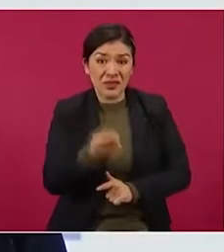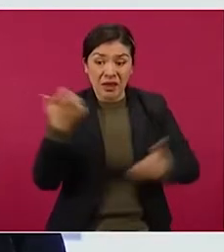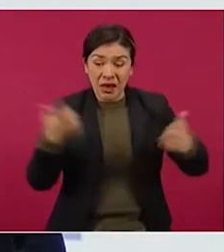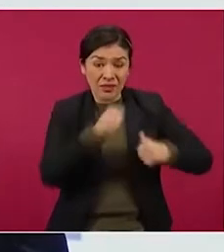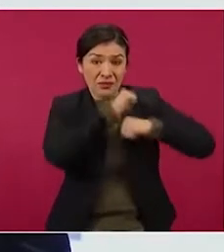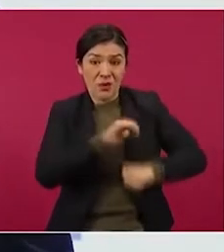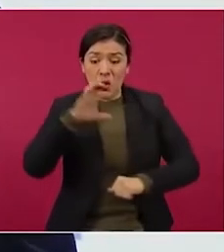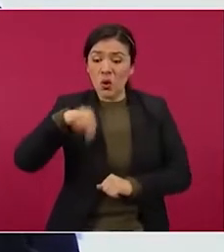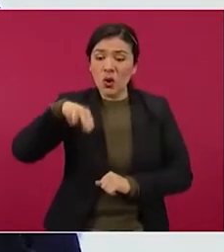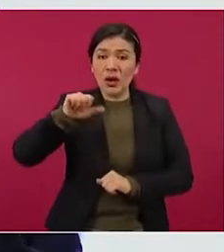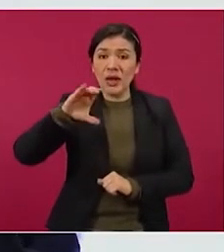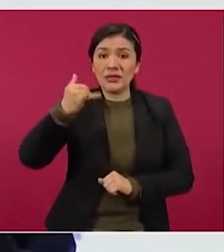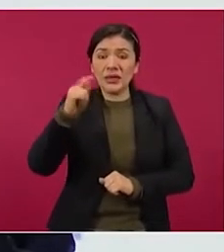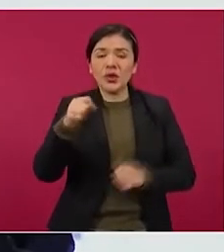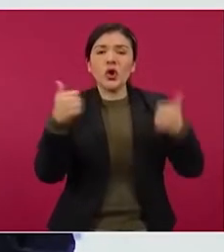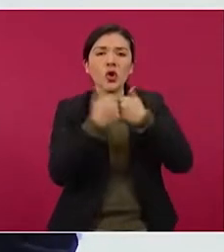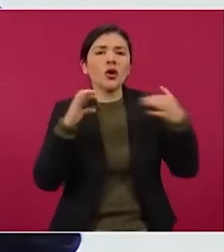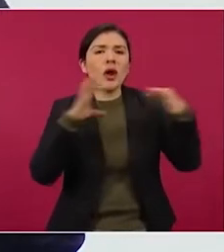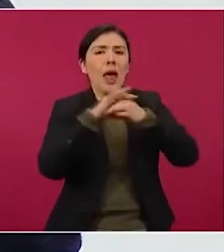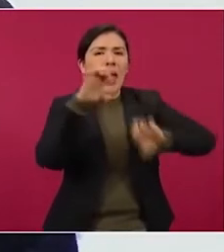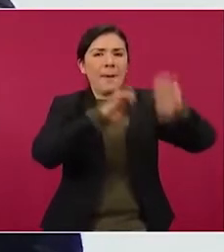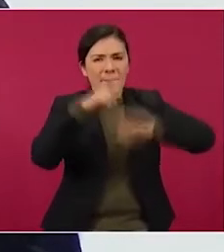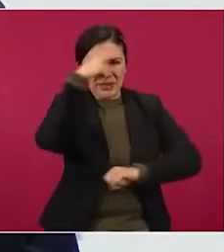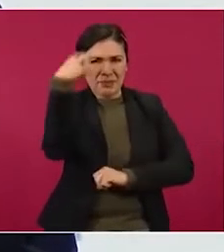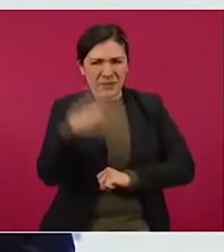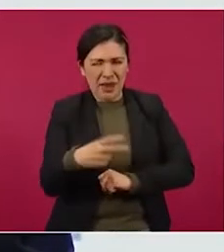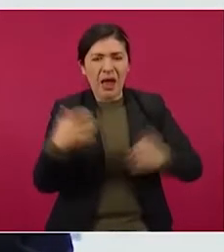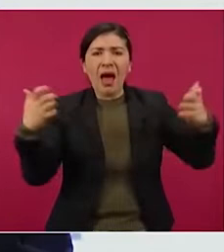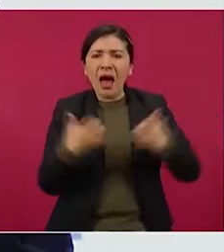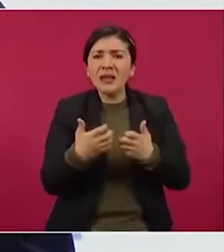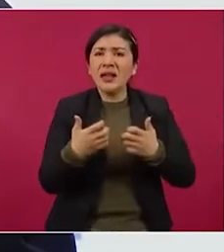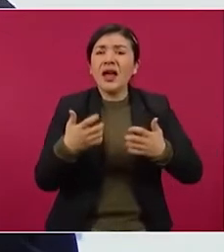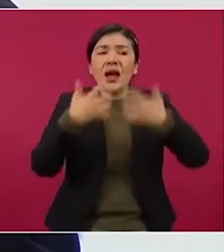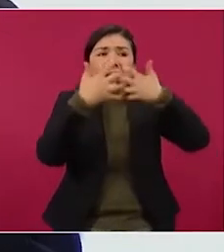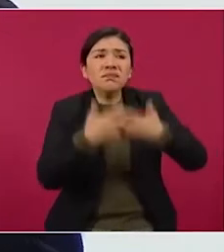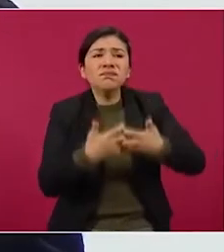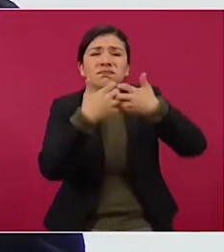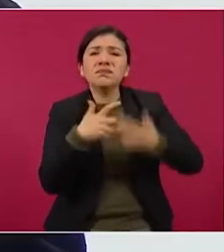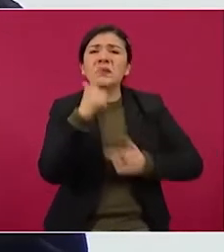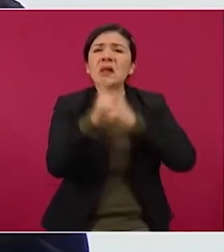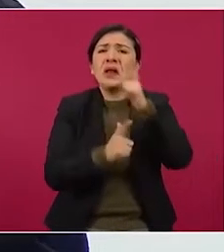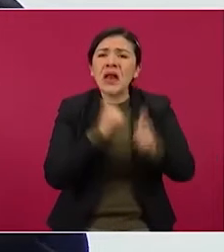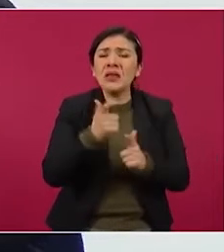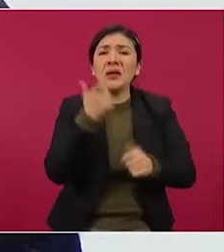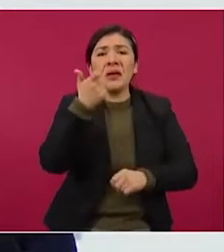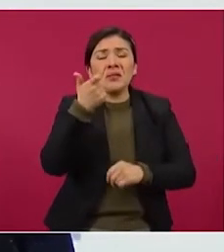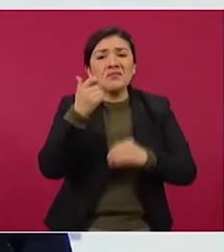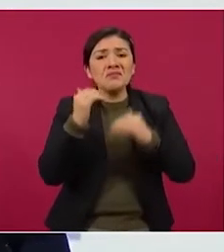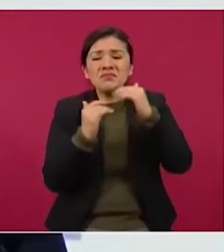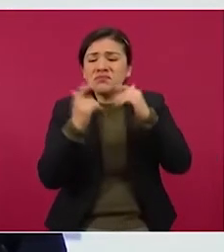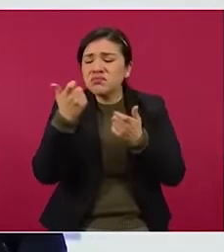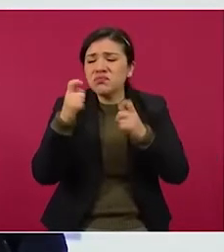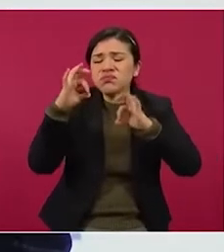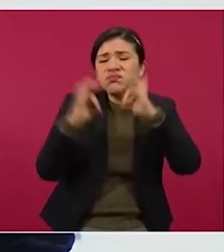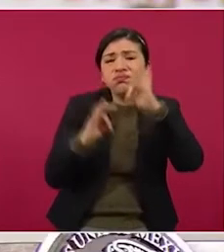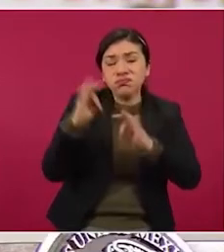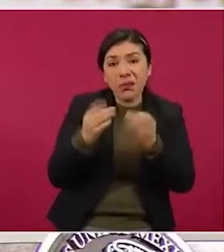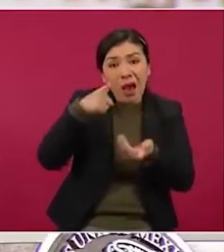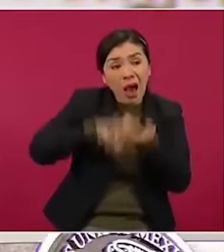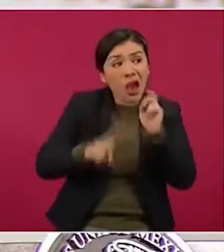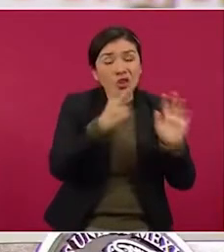Conacyt en alianza con empresas mexicanas tuvieron retrasos, sobrecostos y que doscientos de ellos